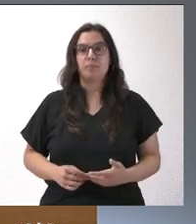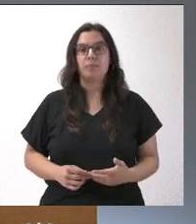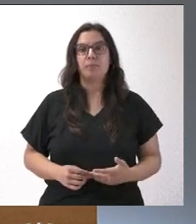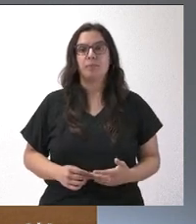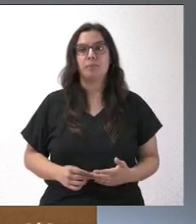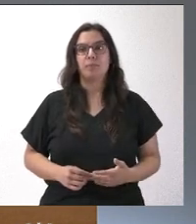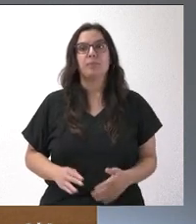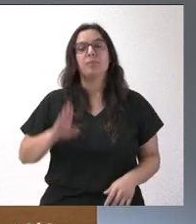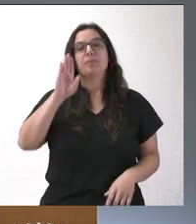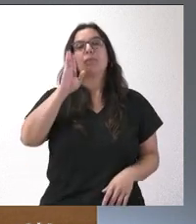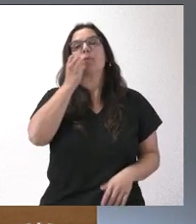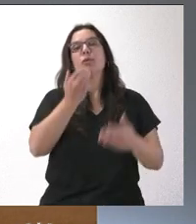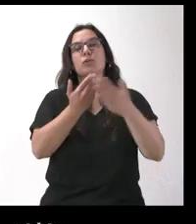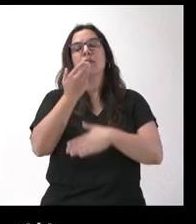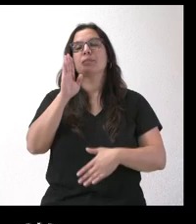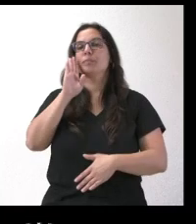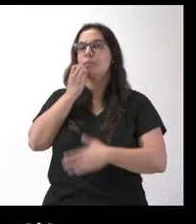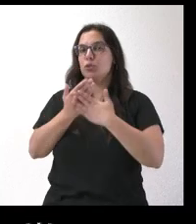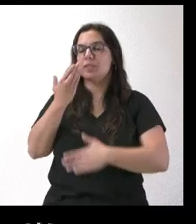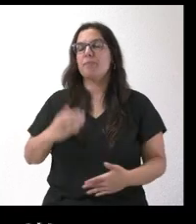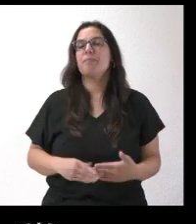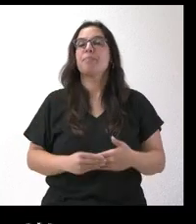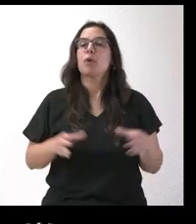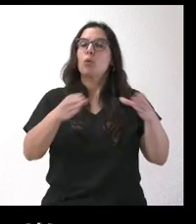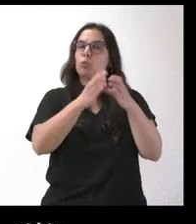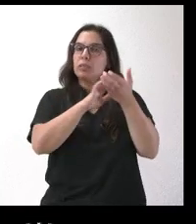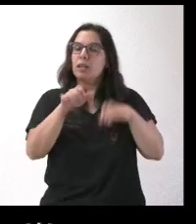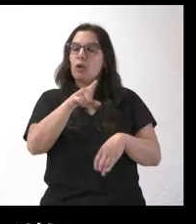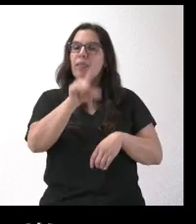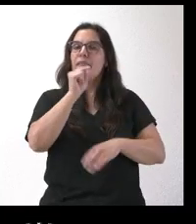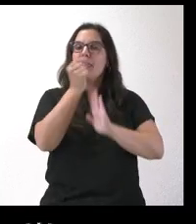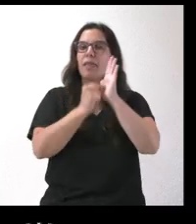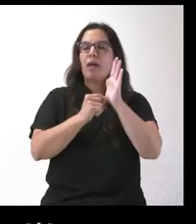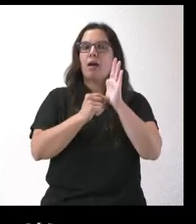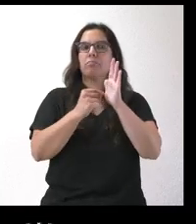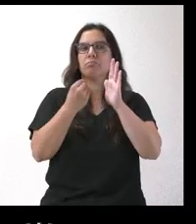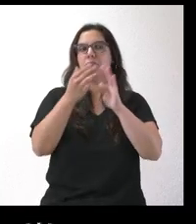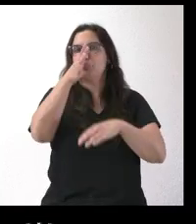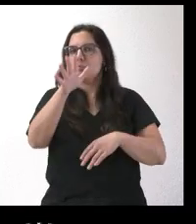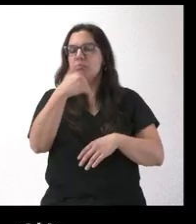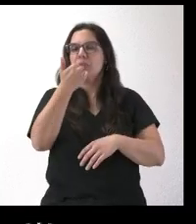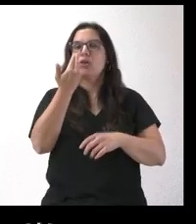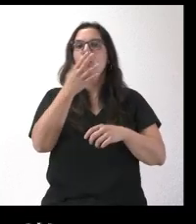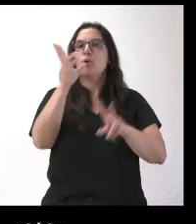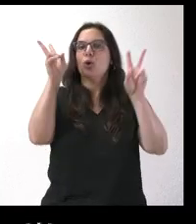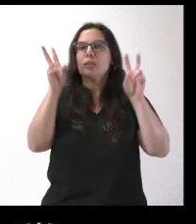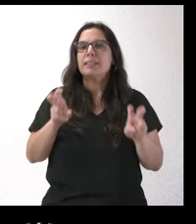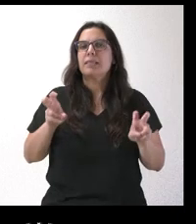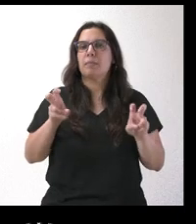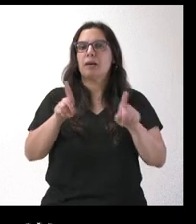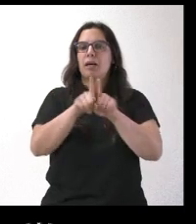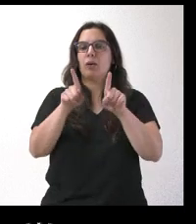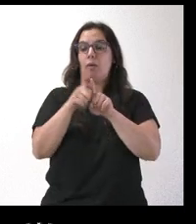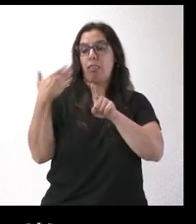Hola, buenos días. ¿Va a tomar la Junta alguna medida de tipo legal por el asalto que hubo